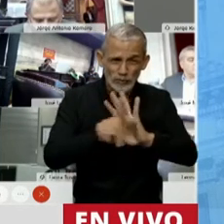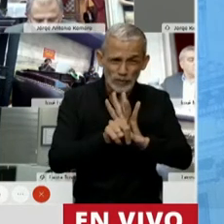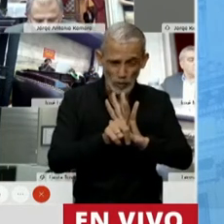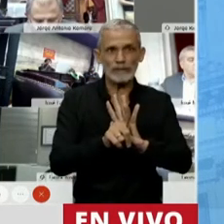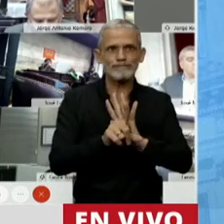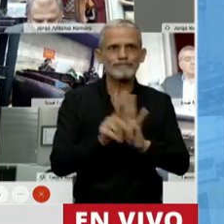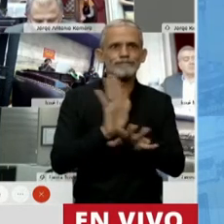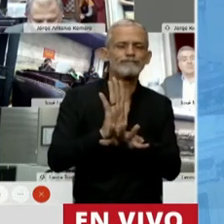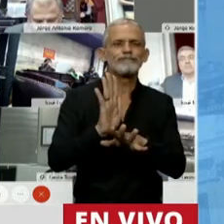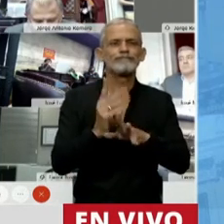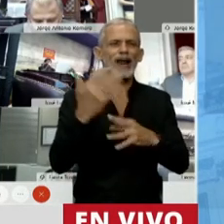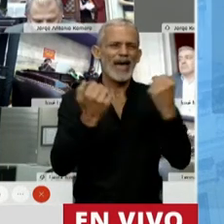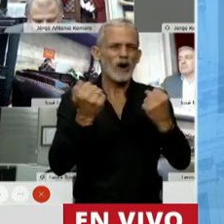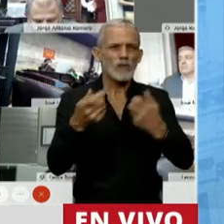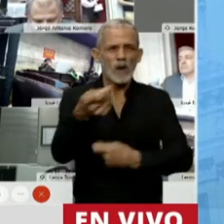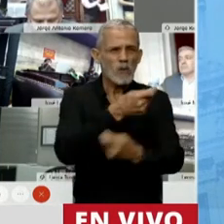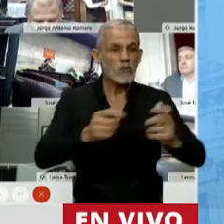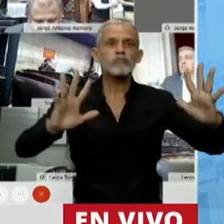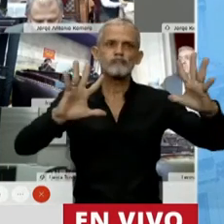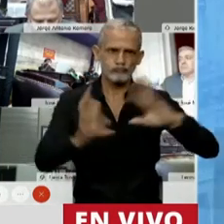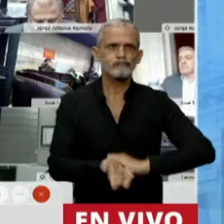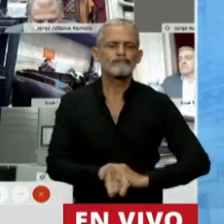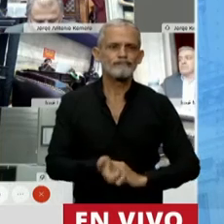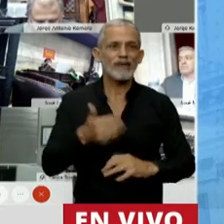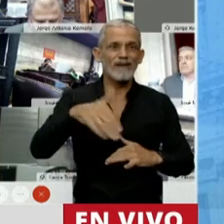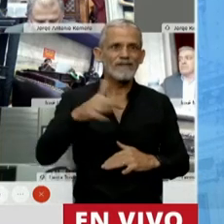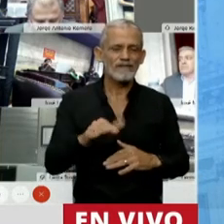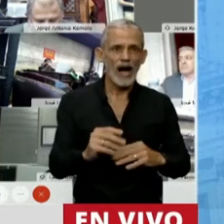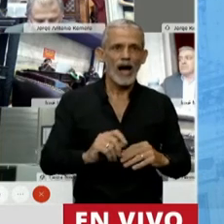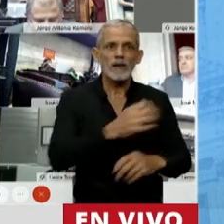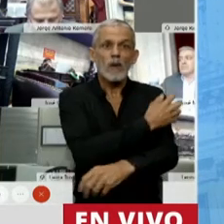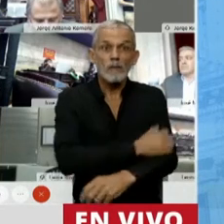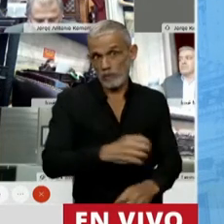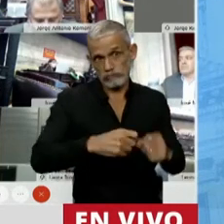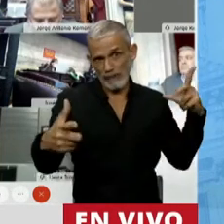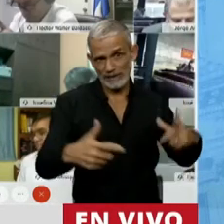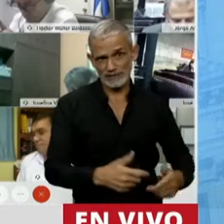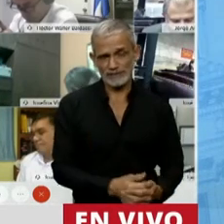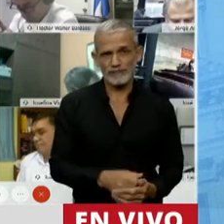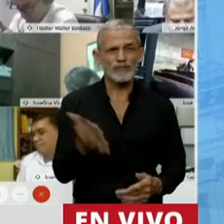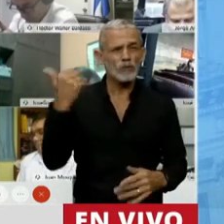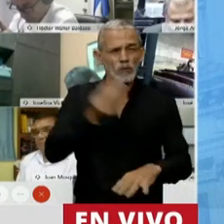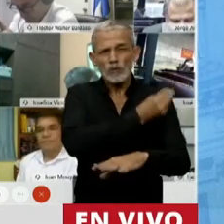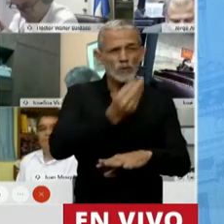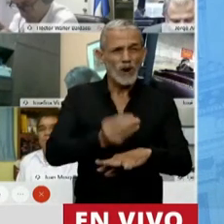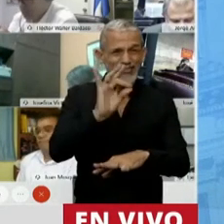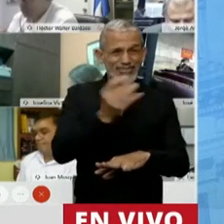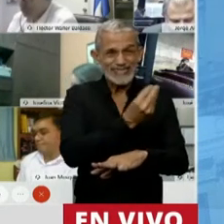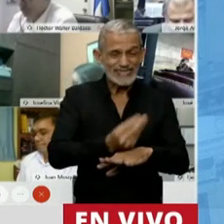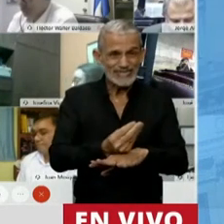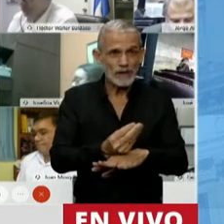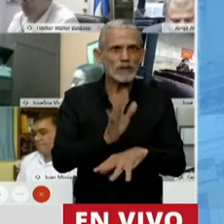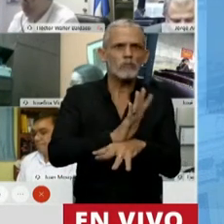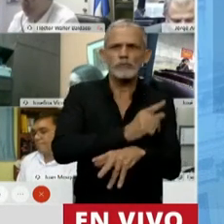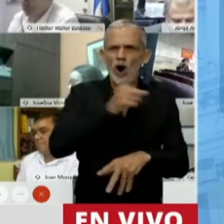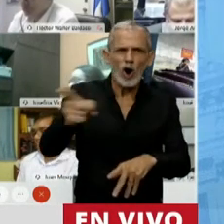daño enorme a la actividad económica y, consecuentemente, un aumento de la pobreza. Desde que asumieron, decidieron ir en